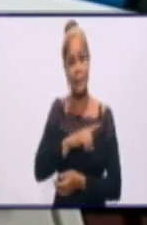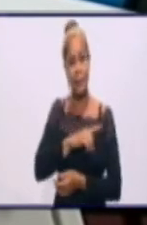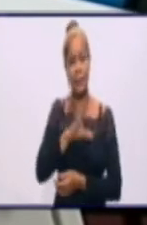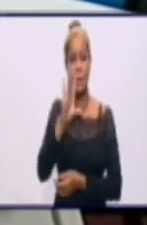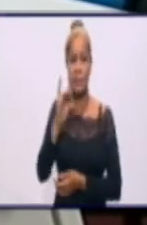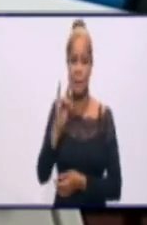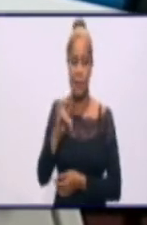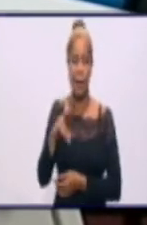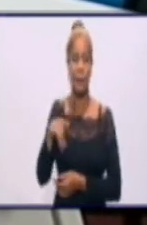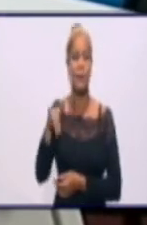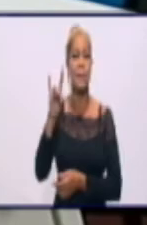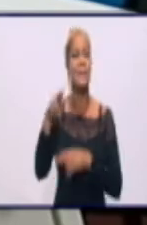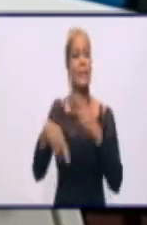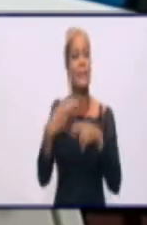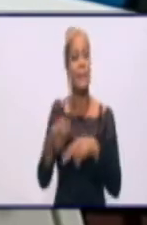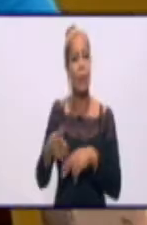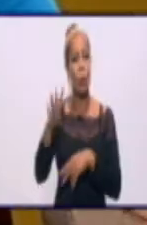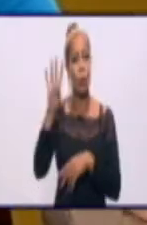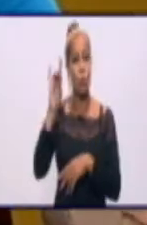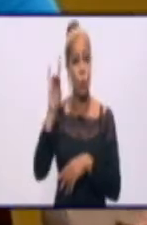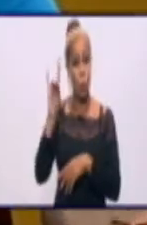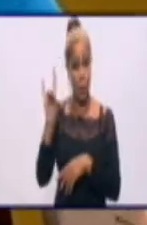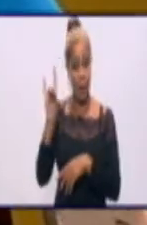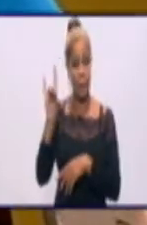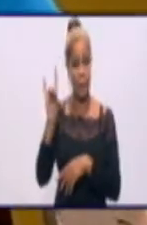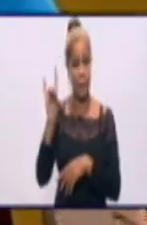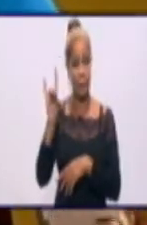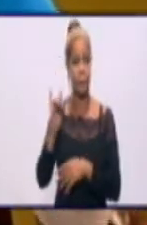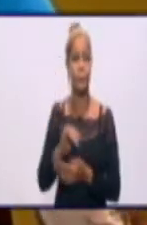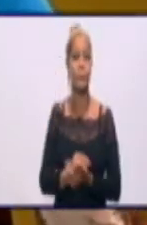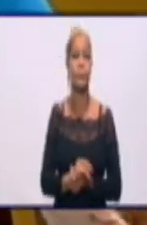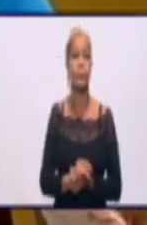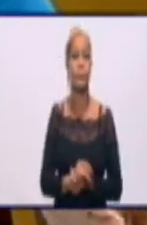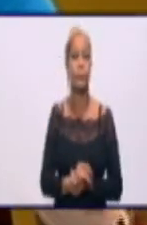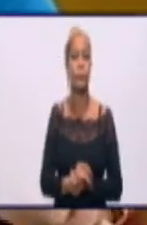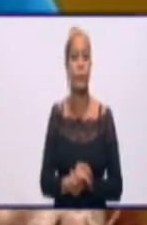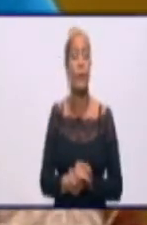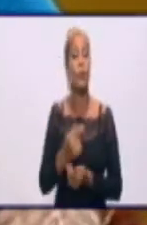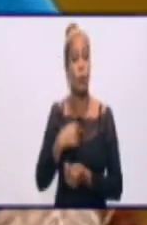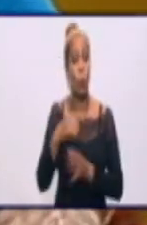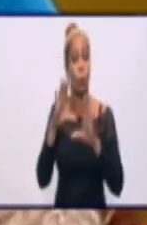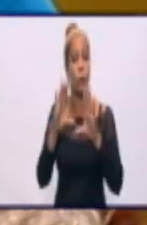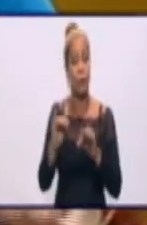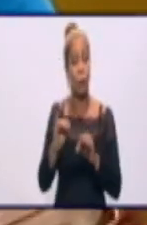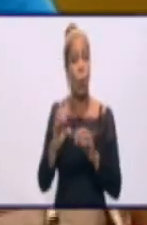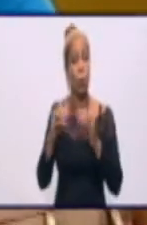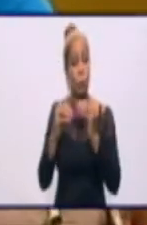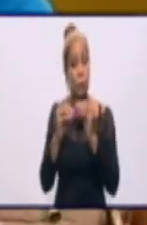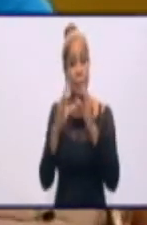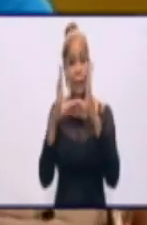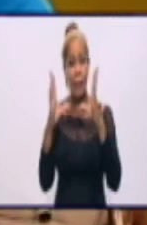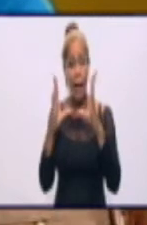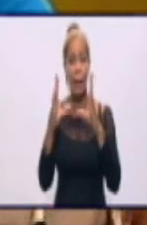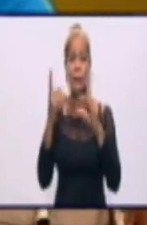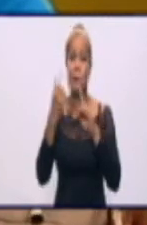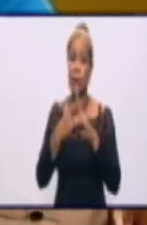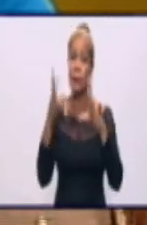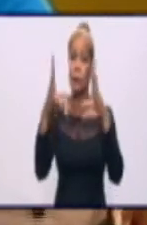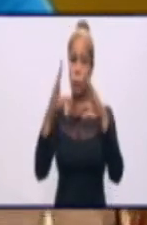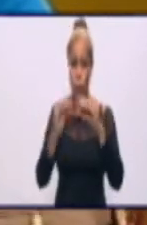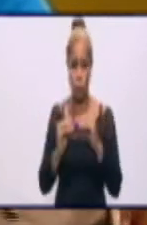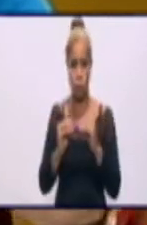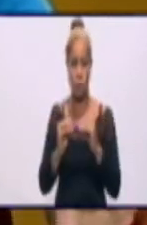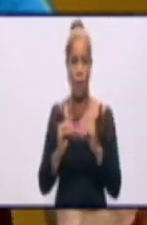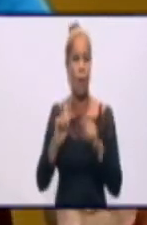bloques en el horario del día, que tengo que especificar día y noche. La premisa es que no se afecte un mismo